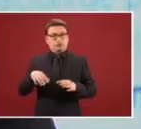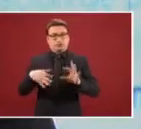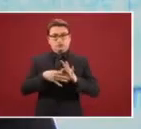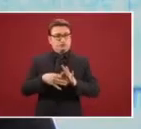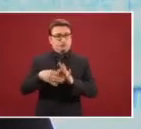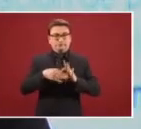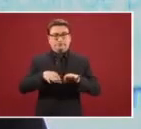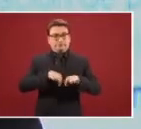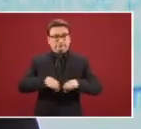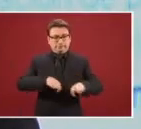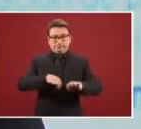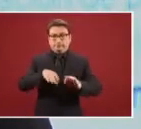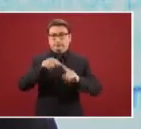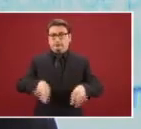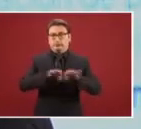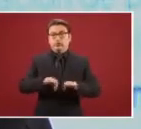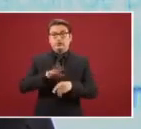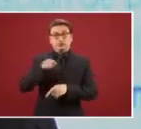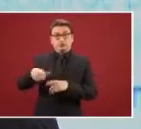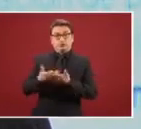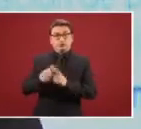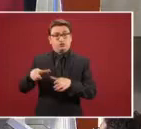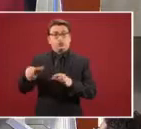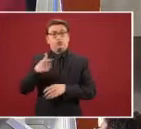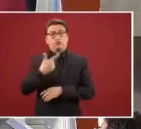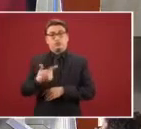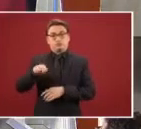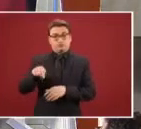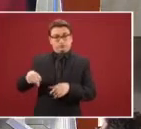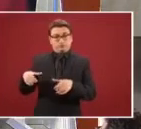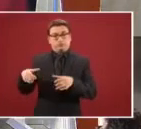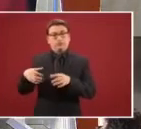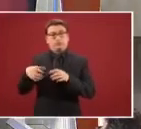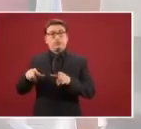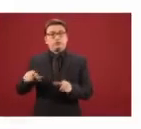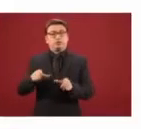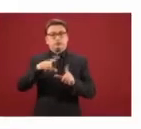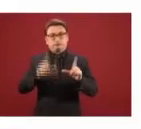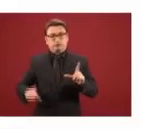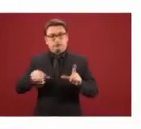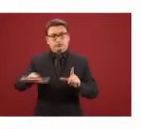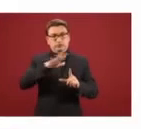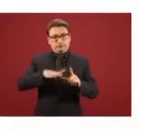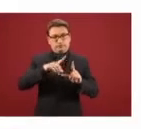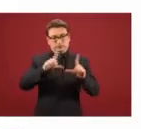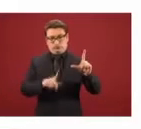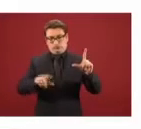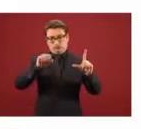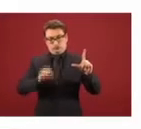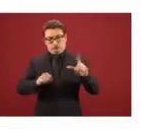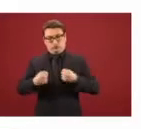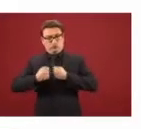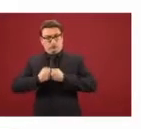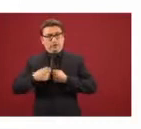En el caso de la Guardia Nacional, se presentan aquí las cifras, en la frontera sur de